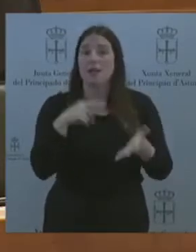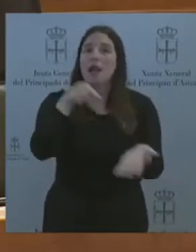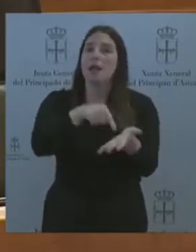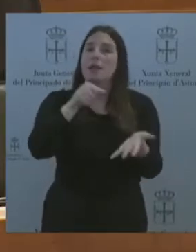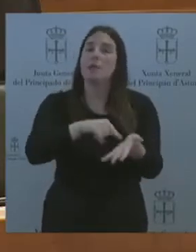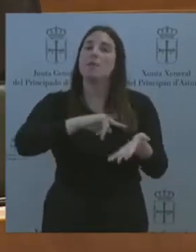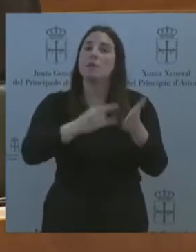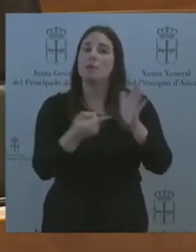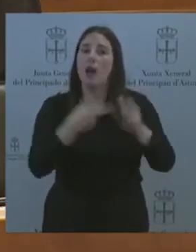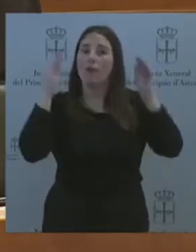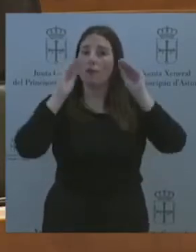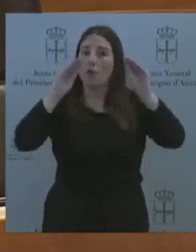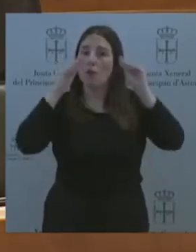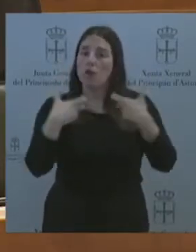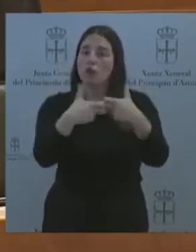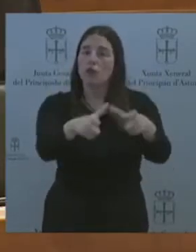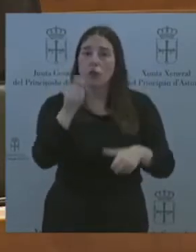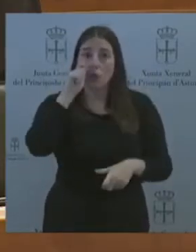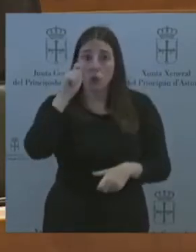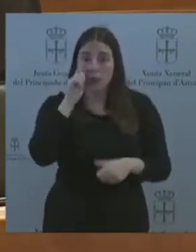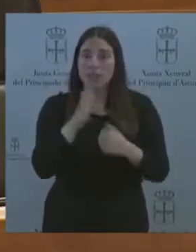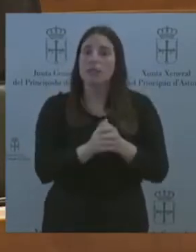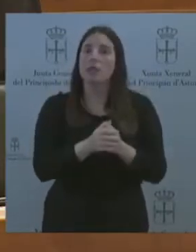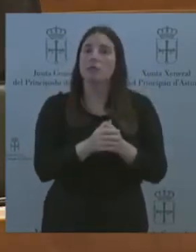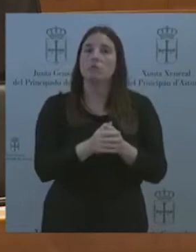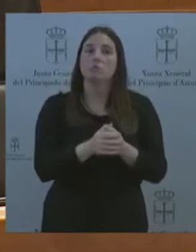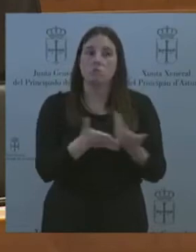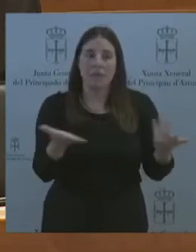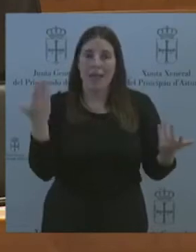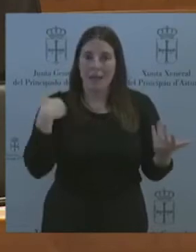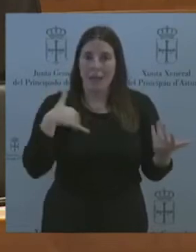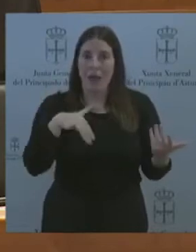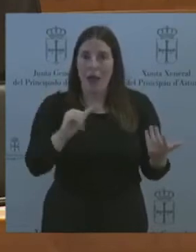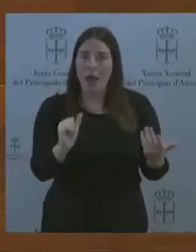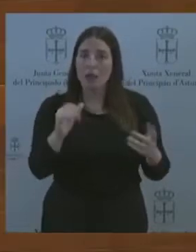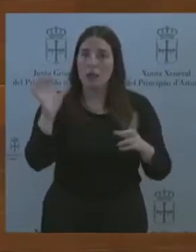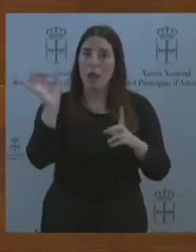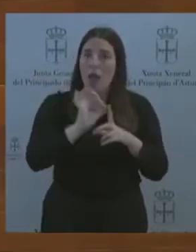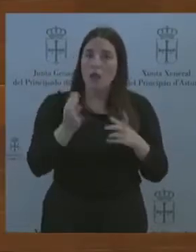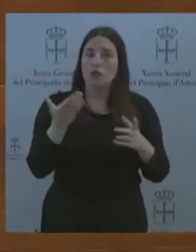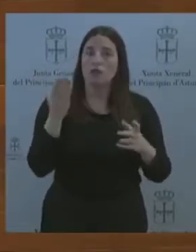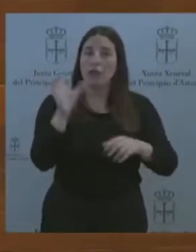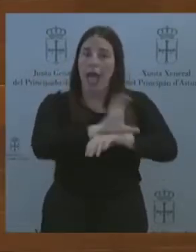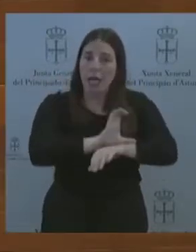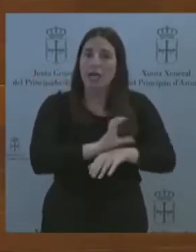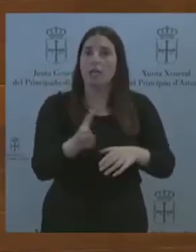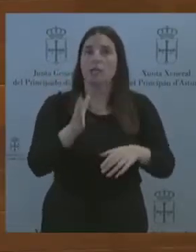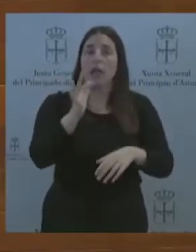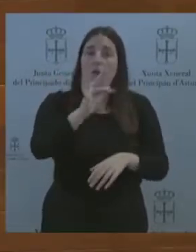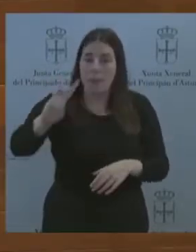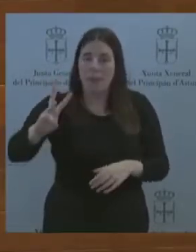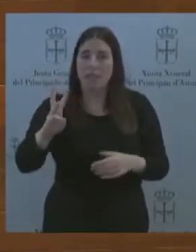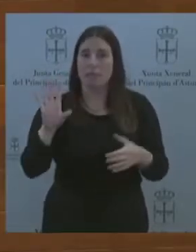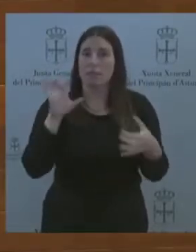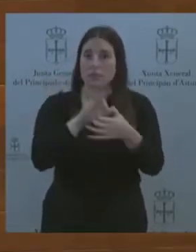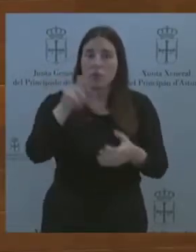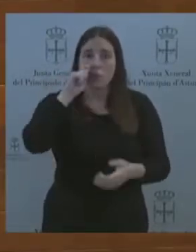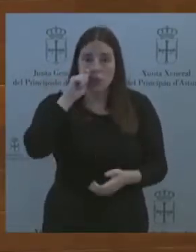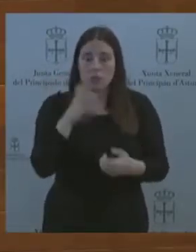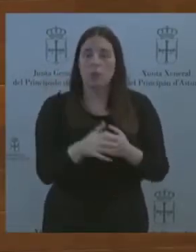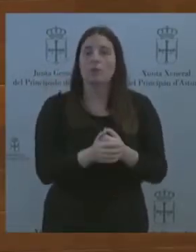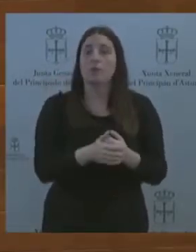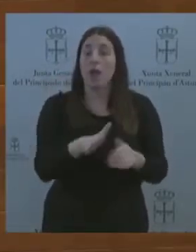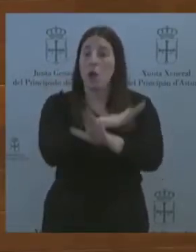Señorías, existen grados de hostelería y turismo y módulos de EFP. Y para terminar, desde Vox lamentamos que ustedes, el Partido